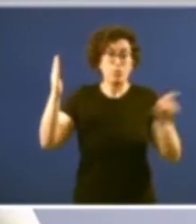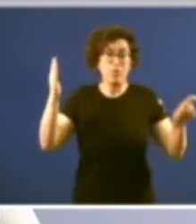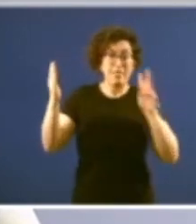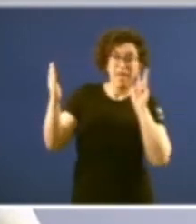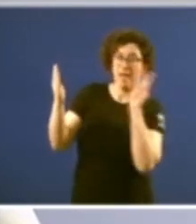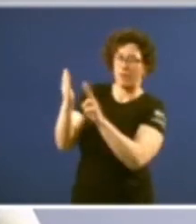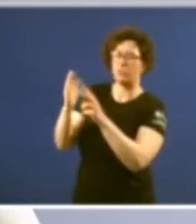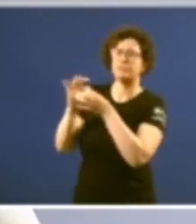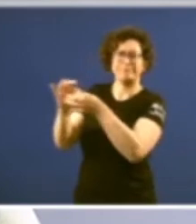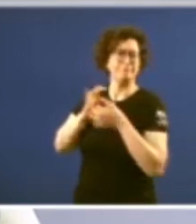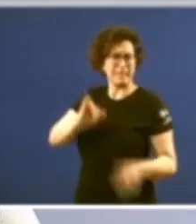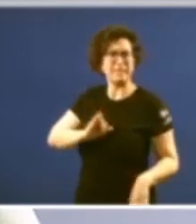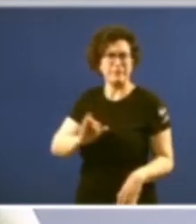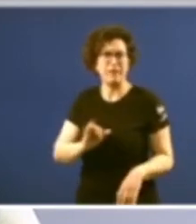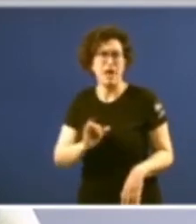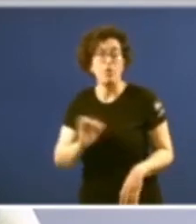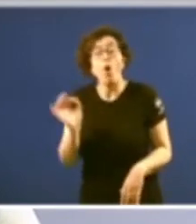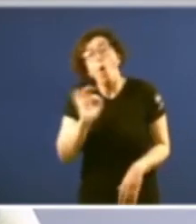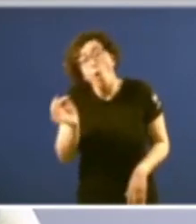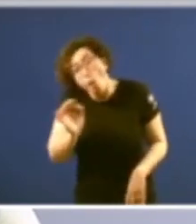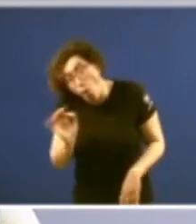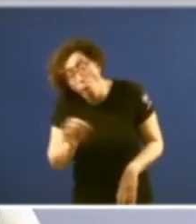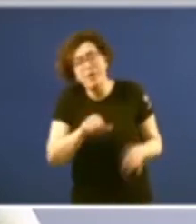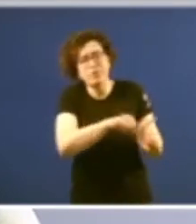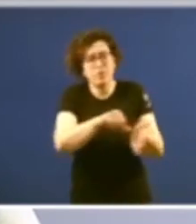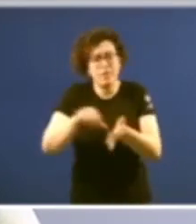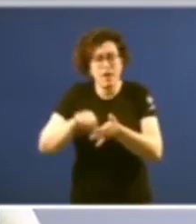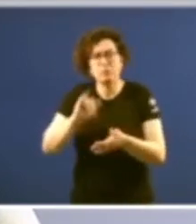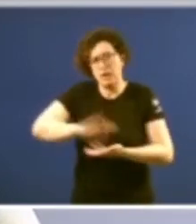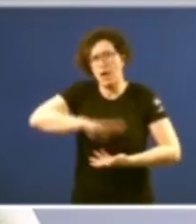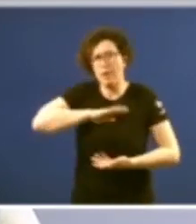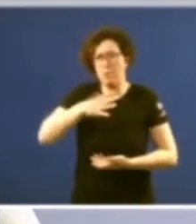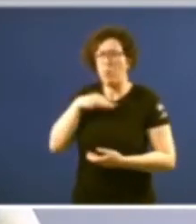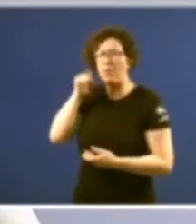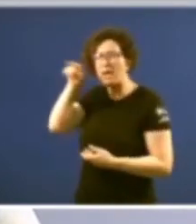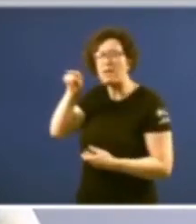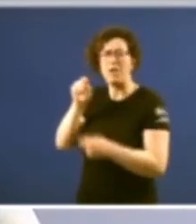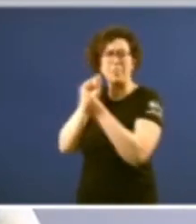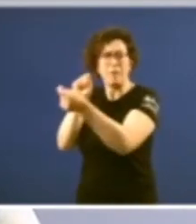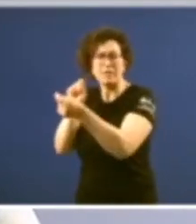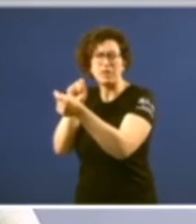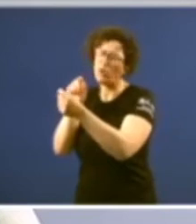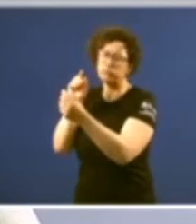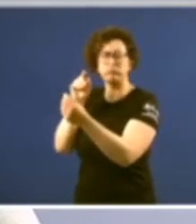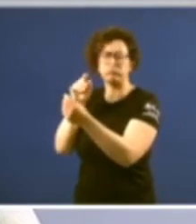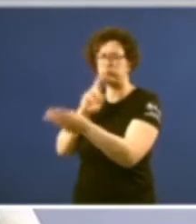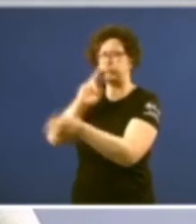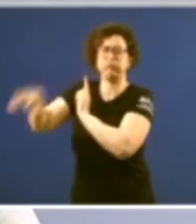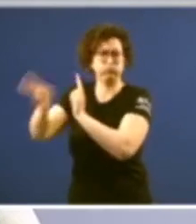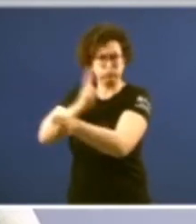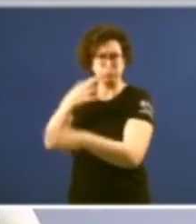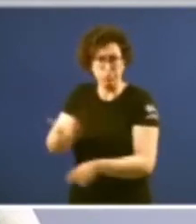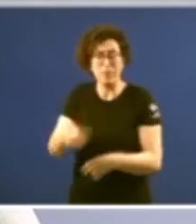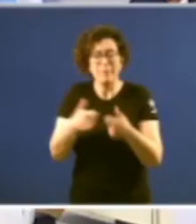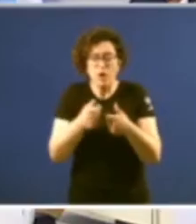identificados ou no que os cidadans teñan capacidade de debatir ou rebatir pero somos unha ponte